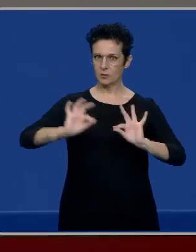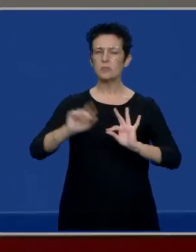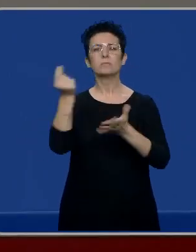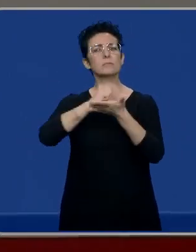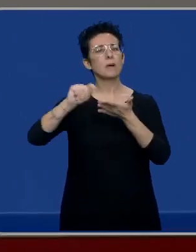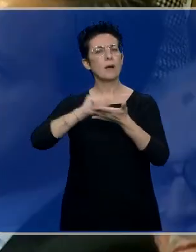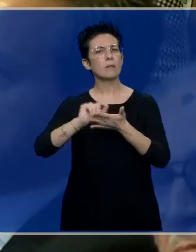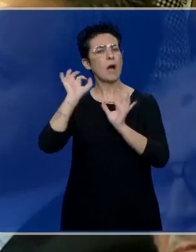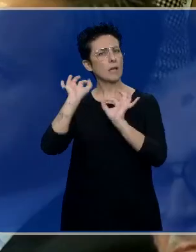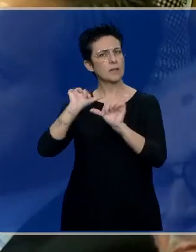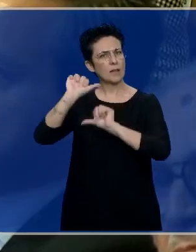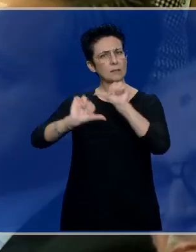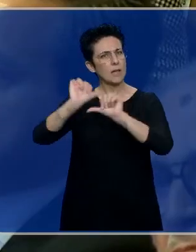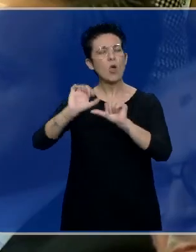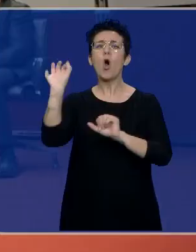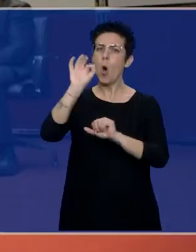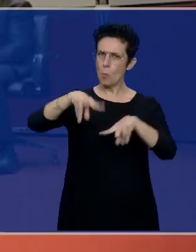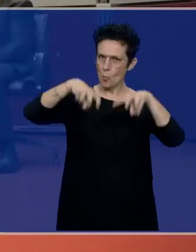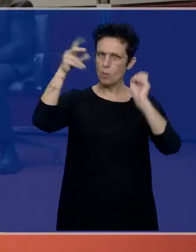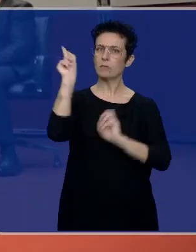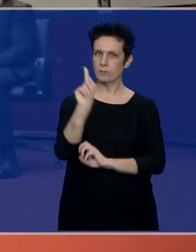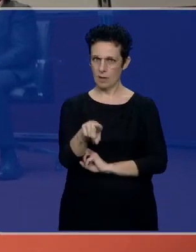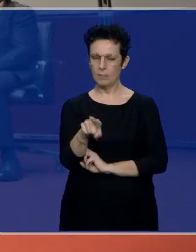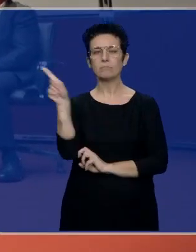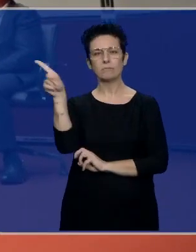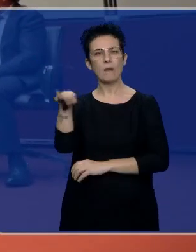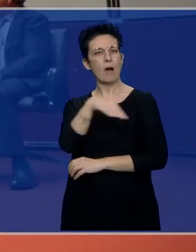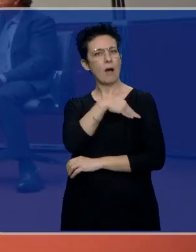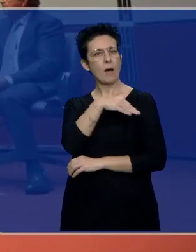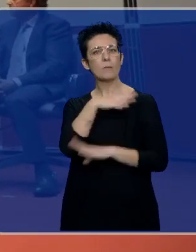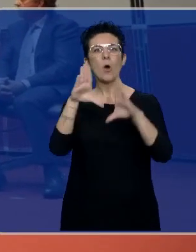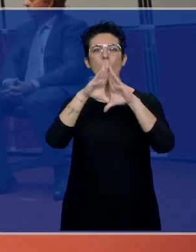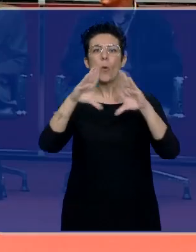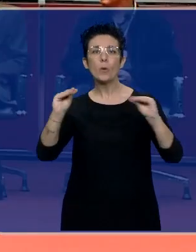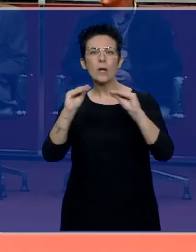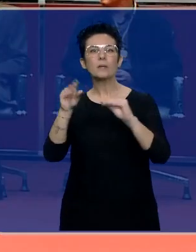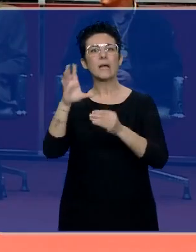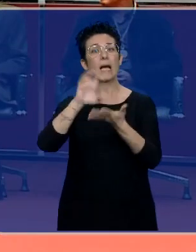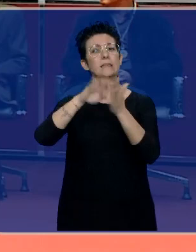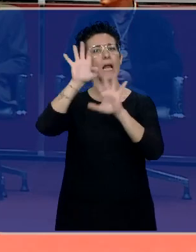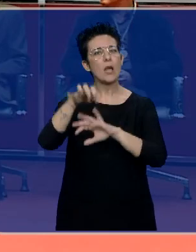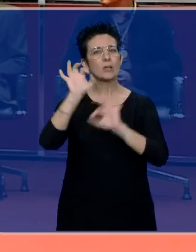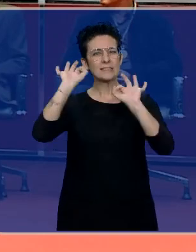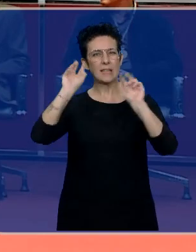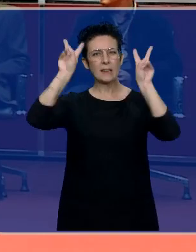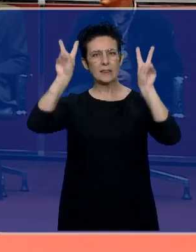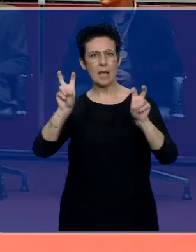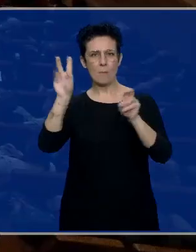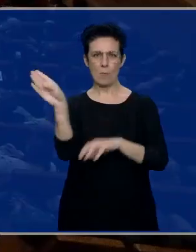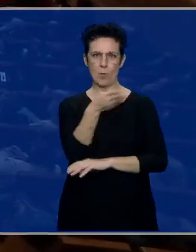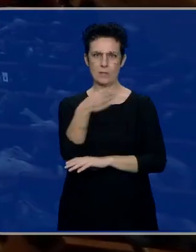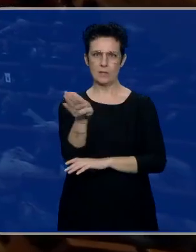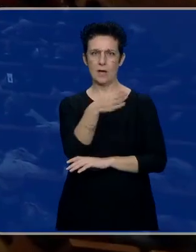autores clásicos hasta los más actuales. Además es académico de número de la Academia Castellana y leonesa de la poesía. Vamos a verlo también.